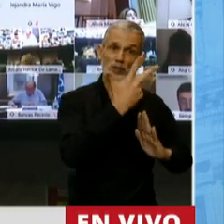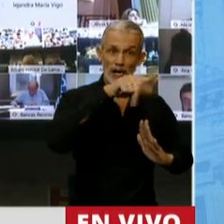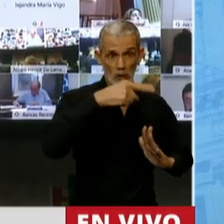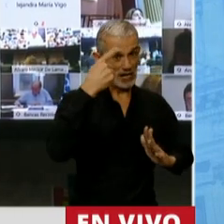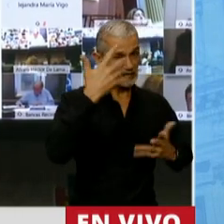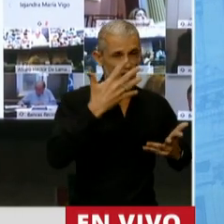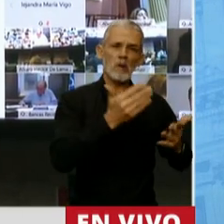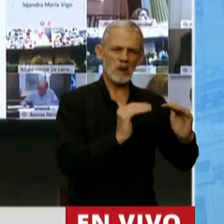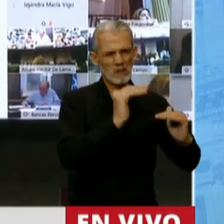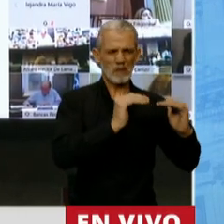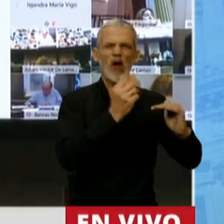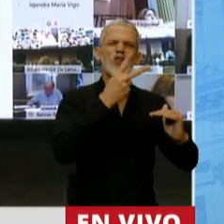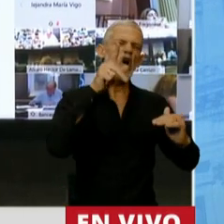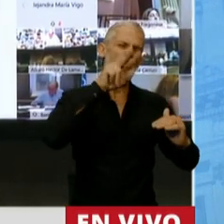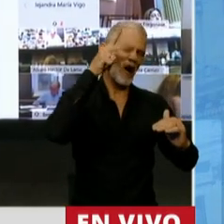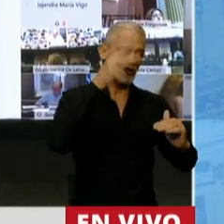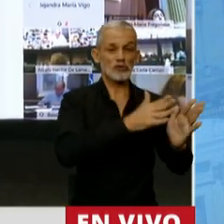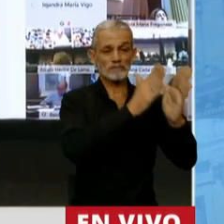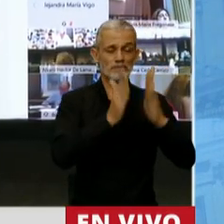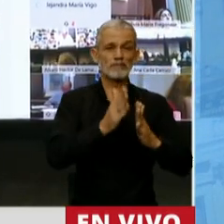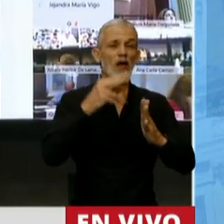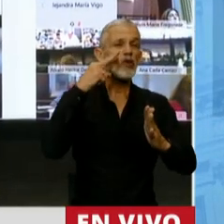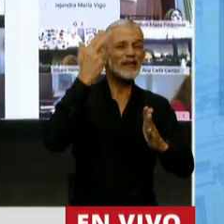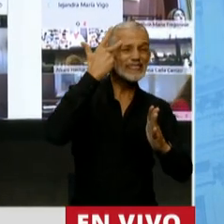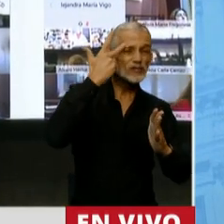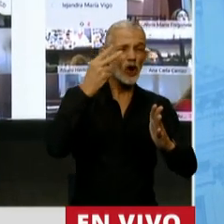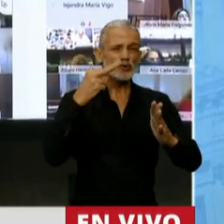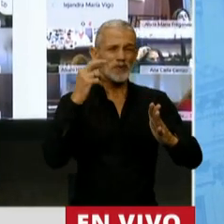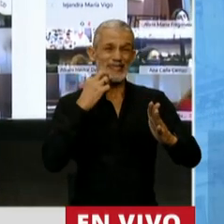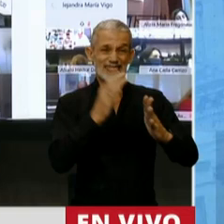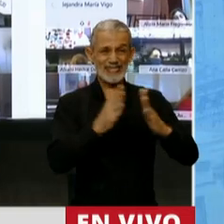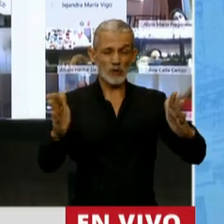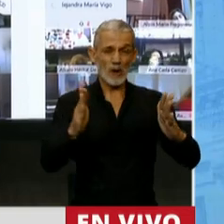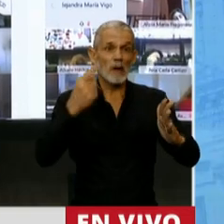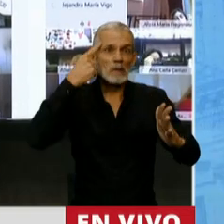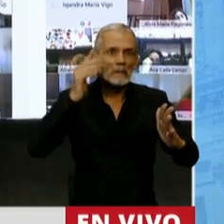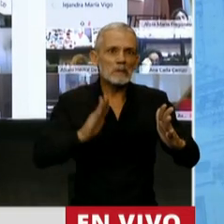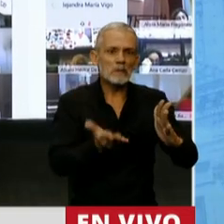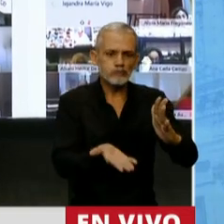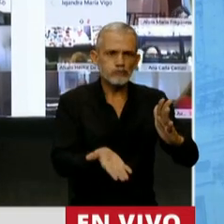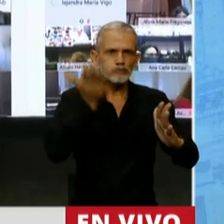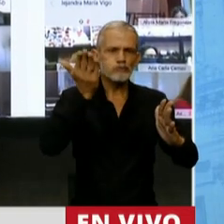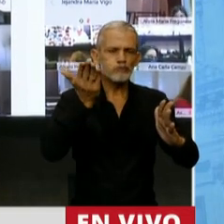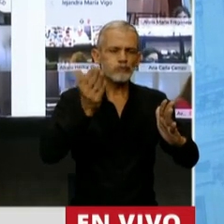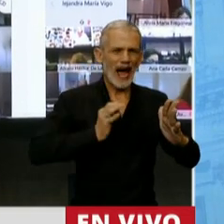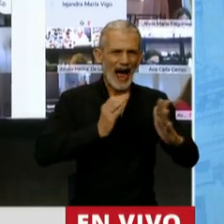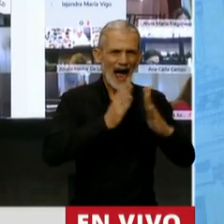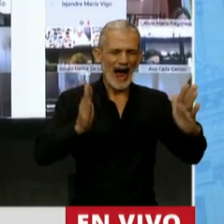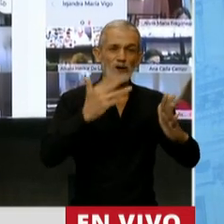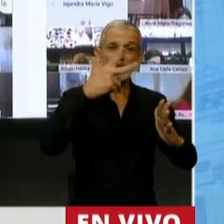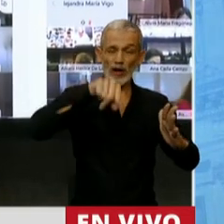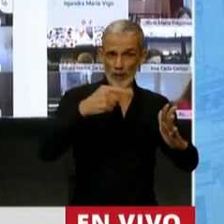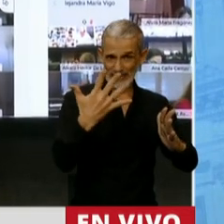fue 2,8. Para 2018 y 2019 se estimaba un crecimiento anual del 3,5,